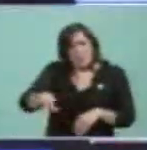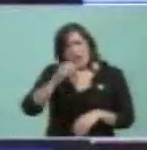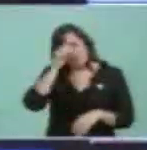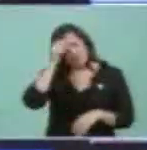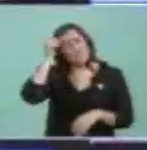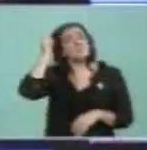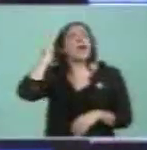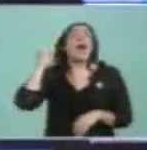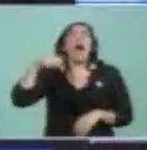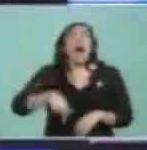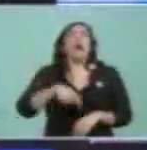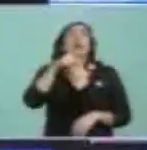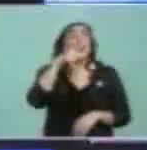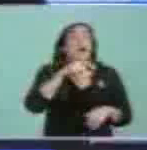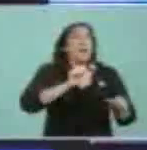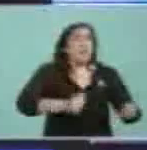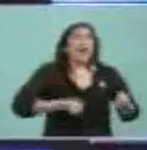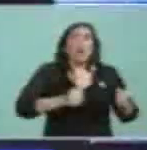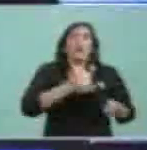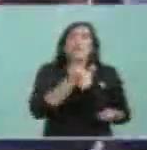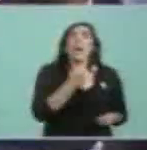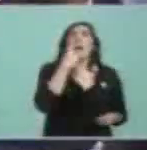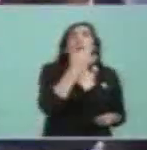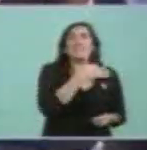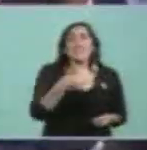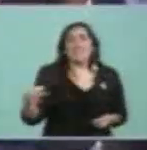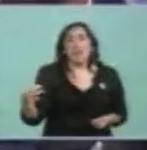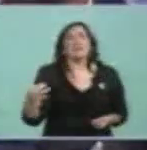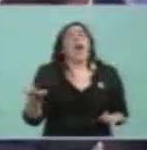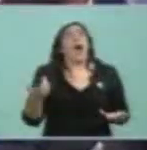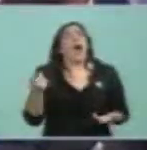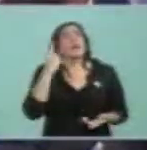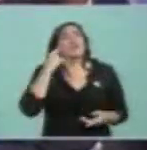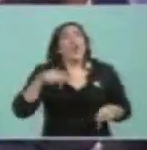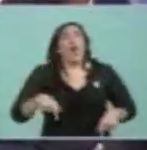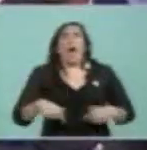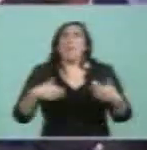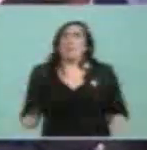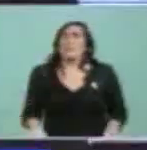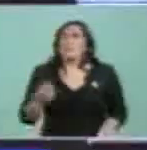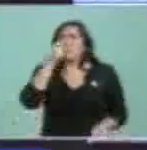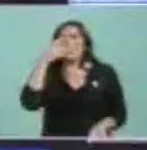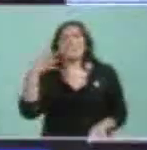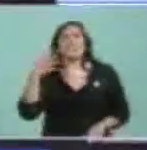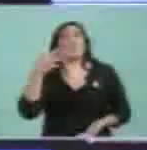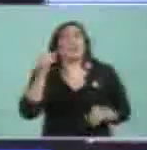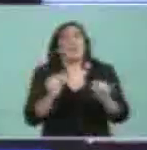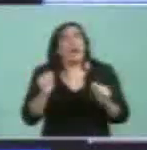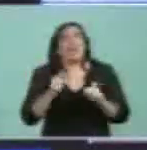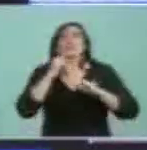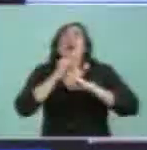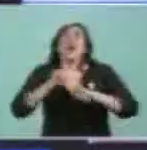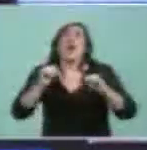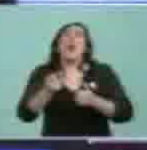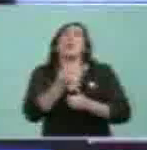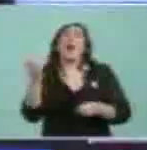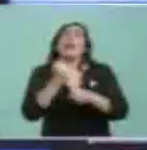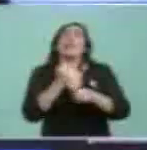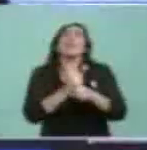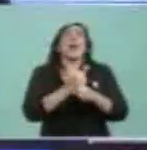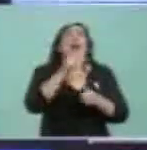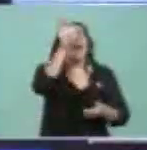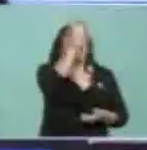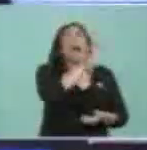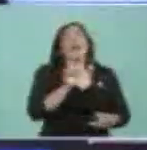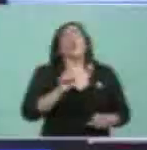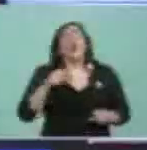1.600 tenemos hoy en Bariloche, no me hagan enumerar todas las obras que van a decir esta, aprovechen el 25 de mayo para hacer propaganda, por favor. Estaba en el tema de la